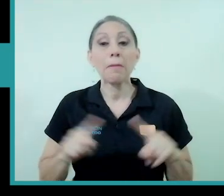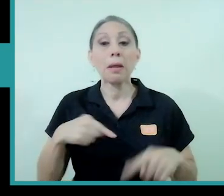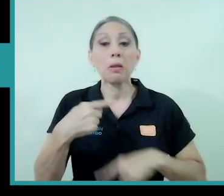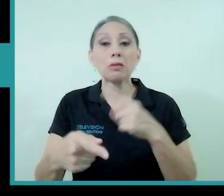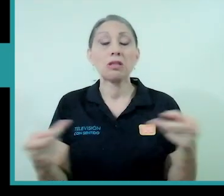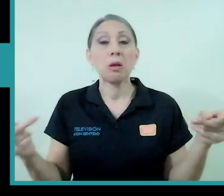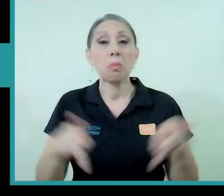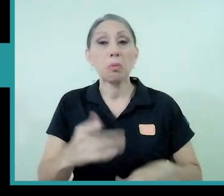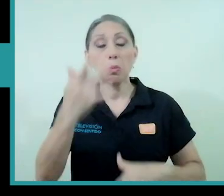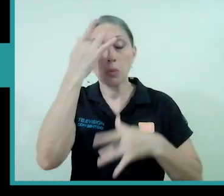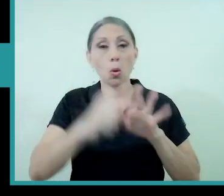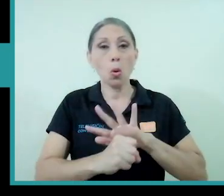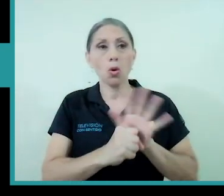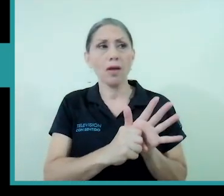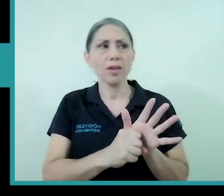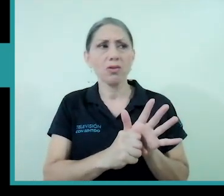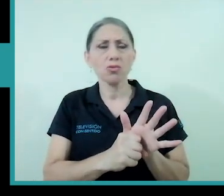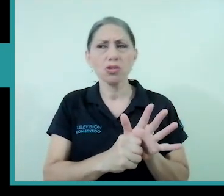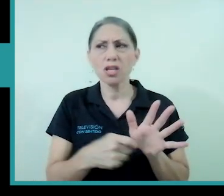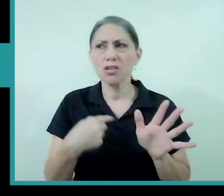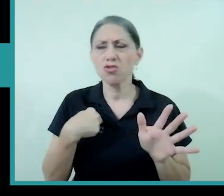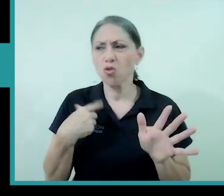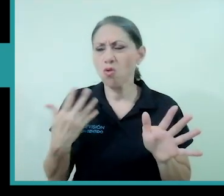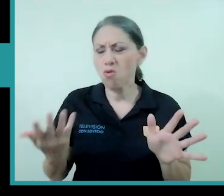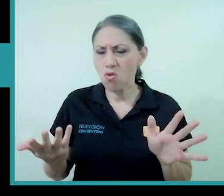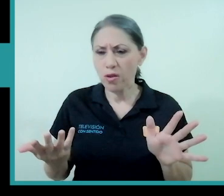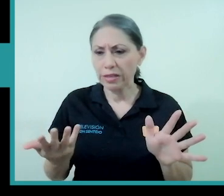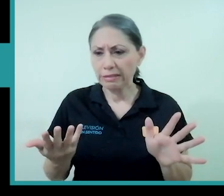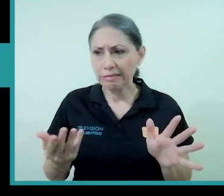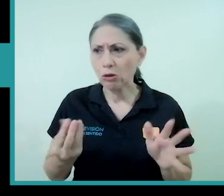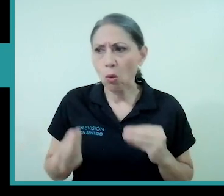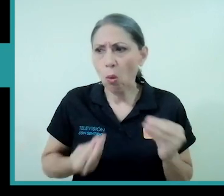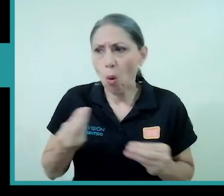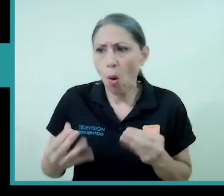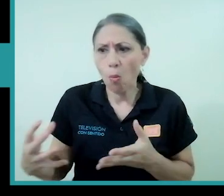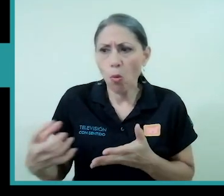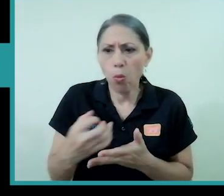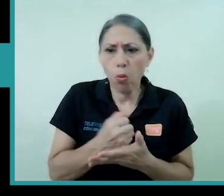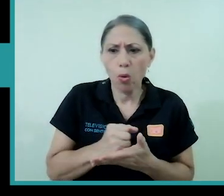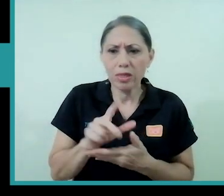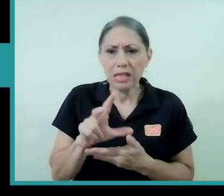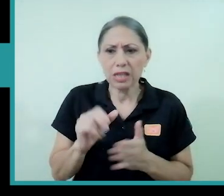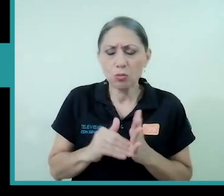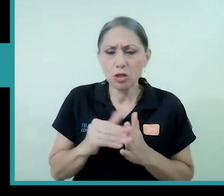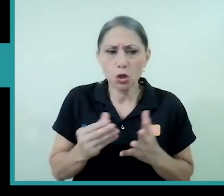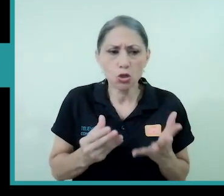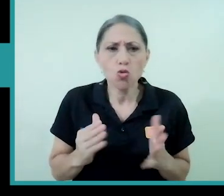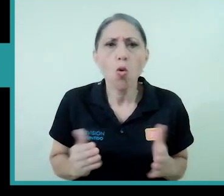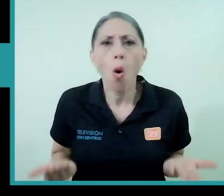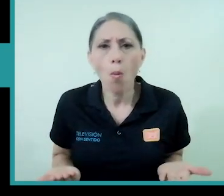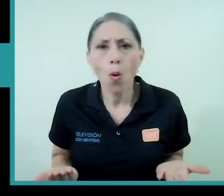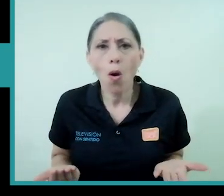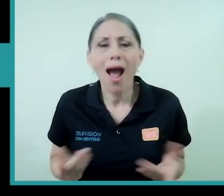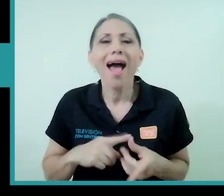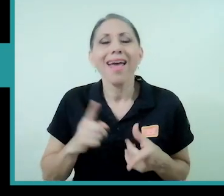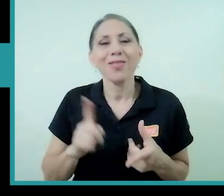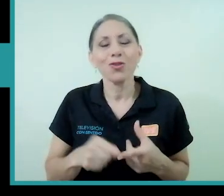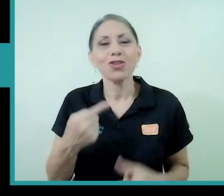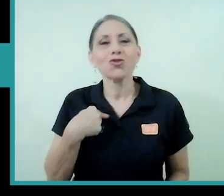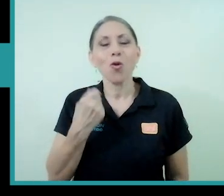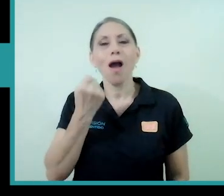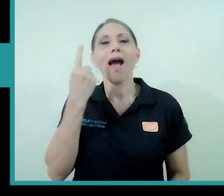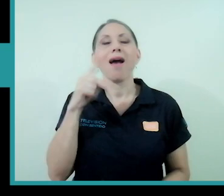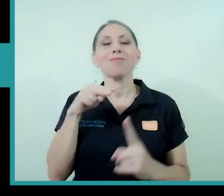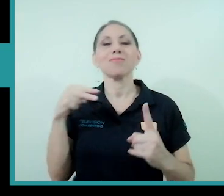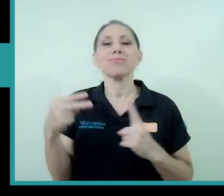y yo veo como que no voy a alcanzar la cuota entonces ¿cómo se interpreta eso? bueno que el coronavirus de alguna